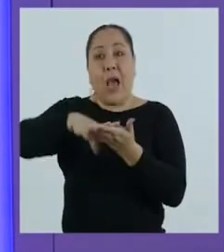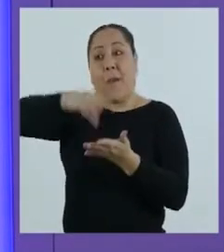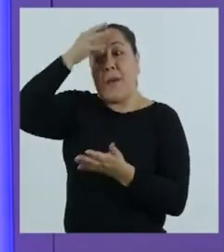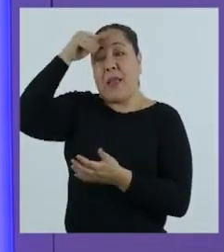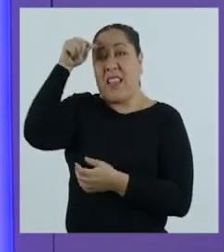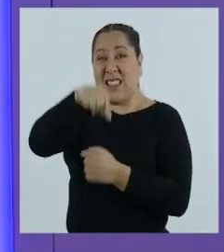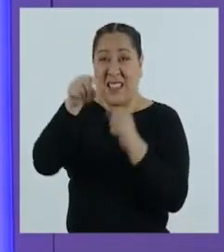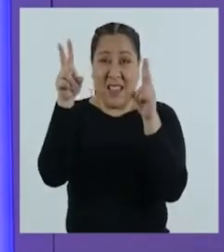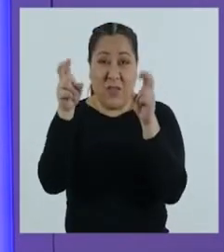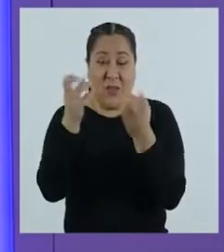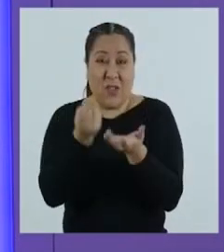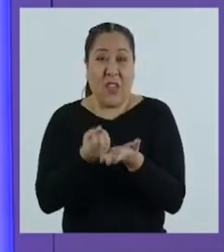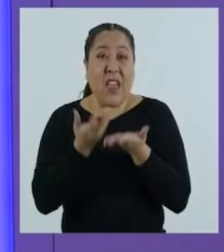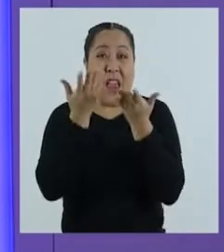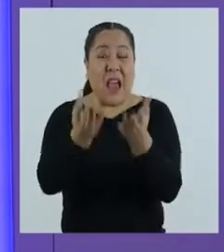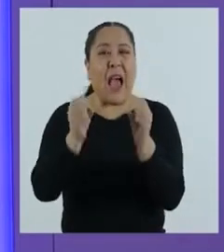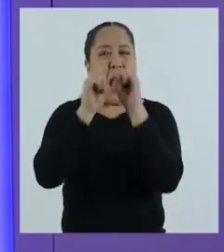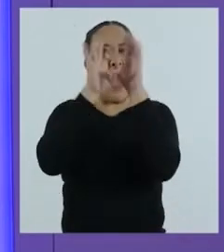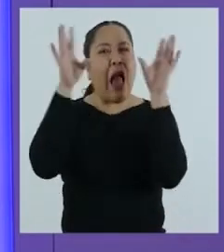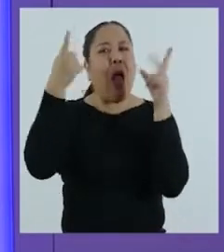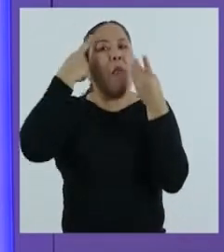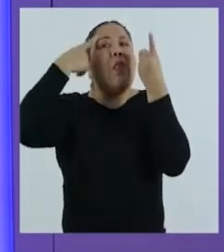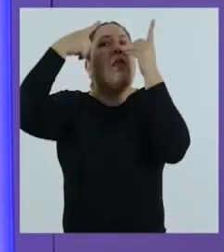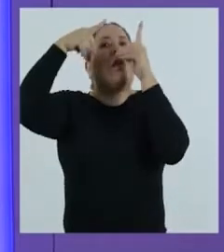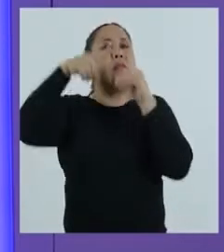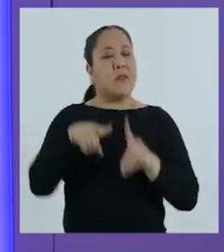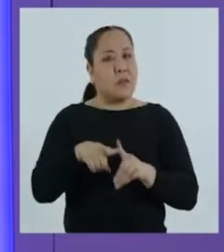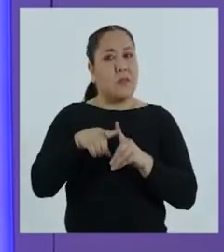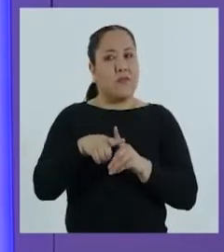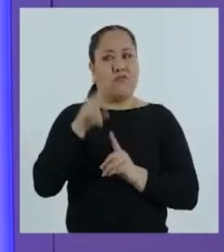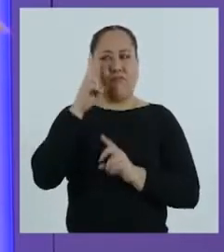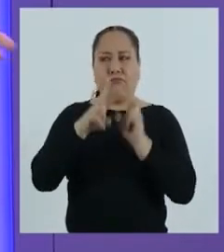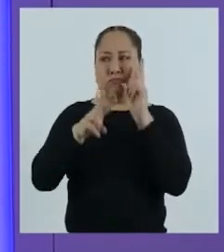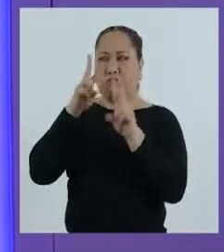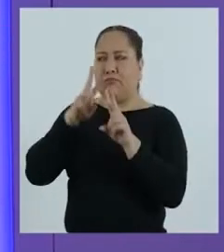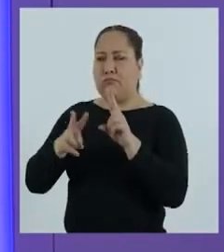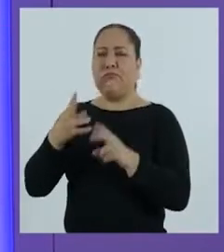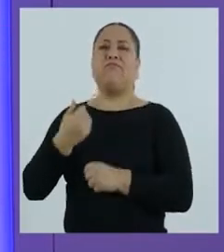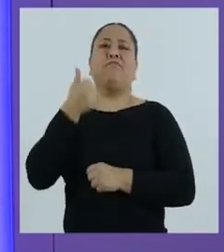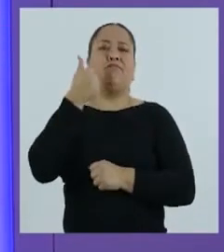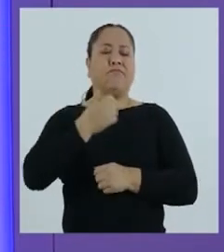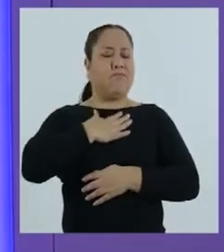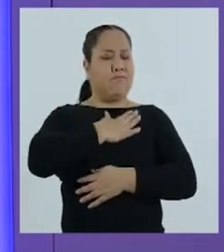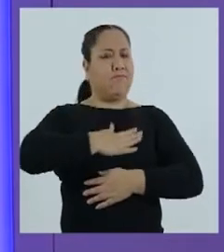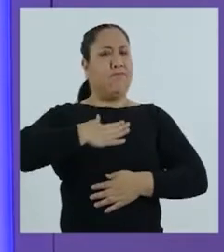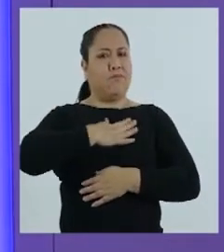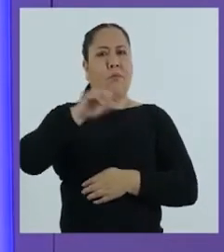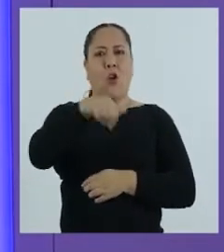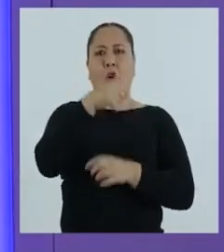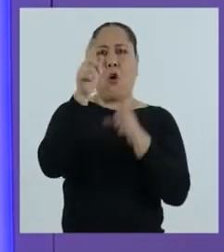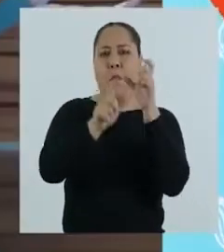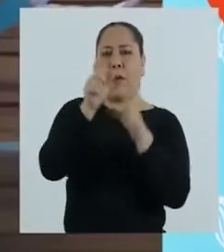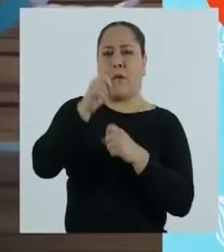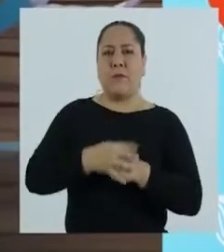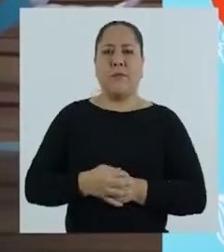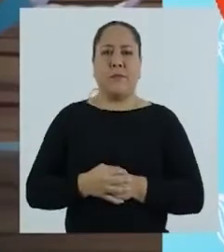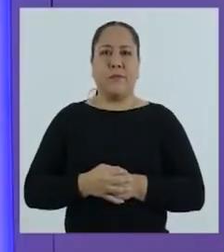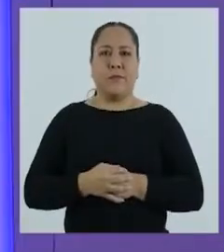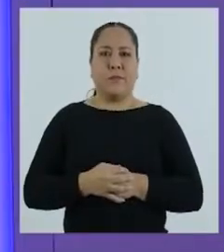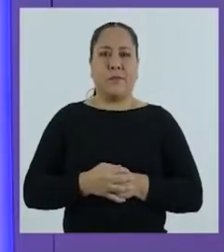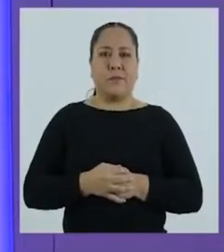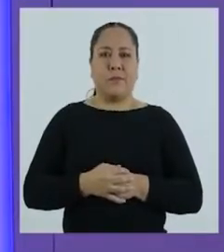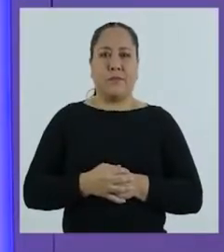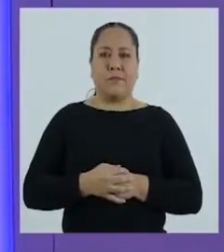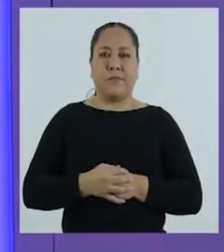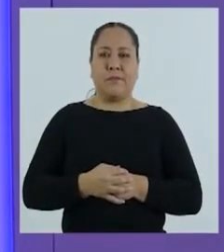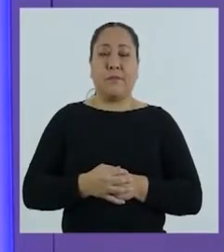de que aprender sobre esto nos dará mayor claridad para tomar decisiones velando por nuestro bienestar y el de otras personas.